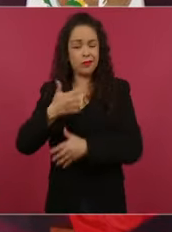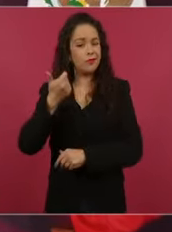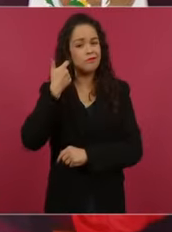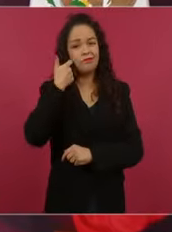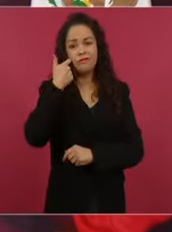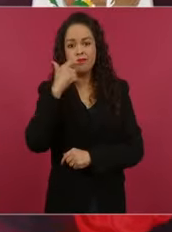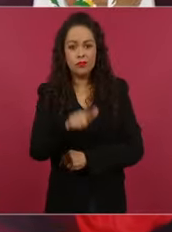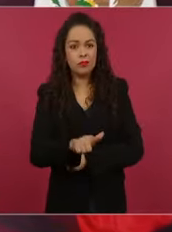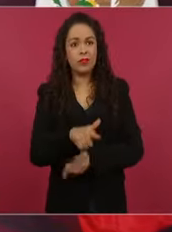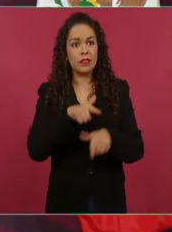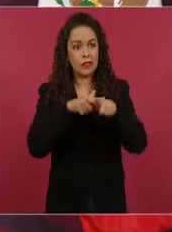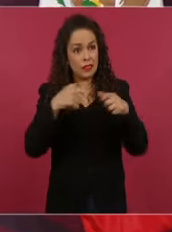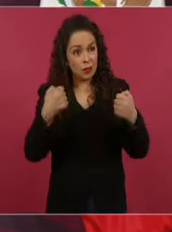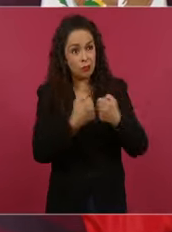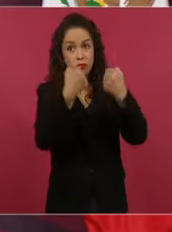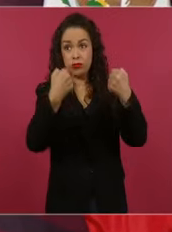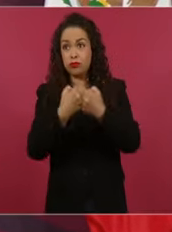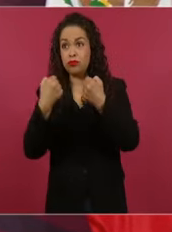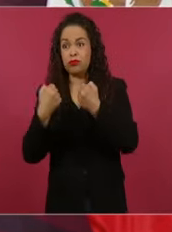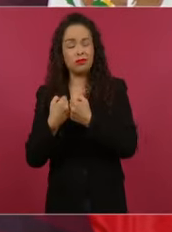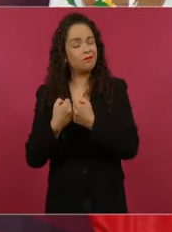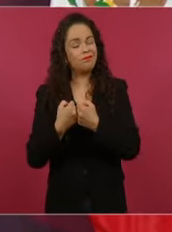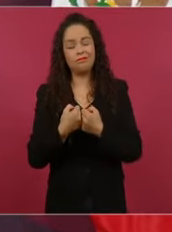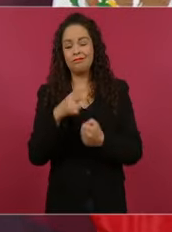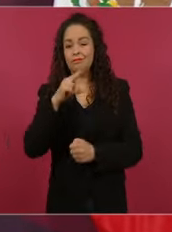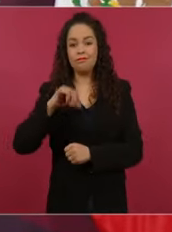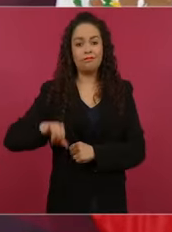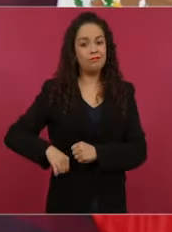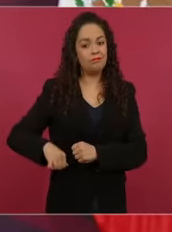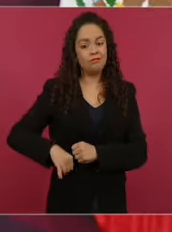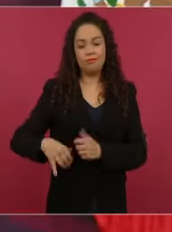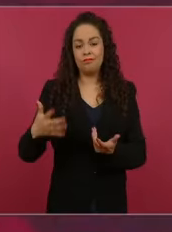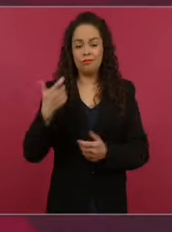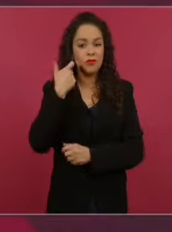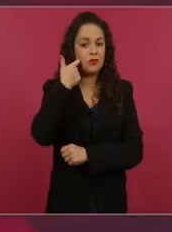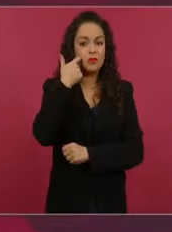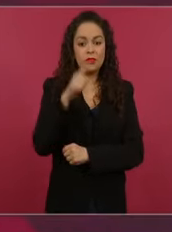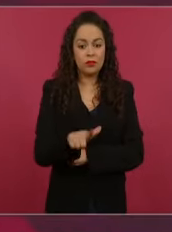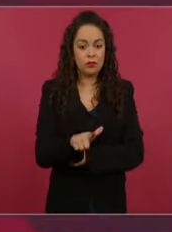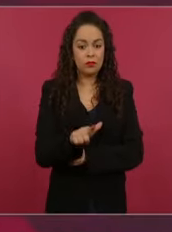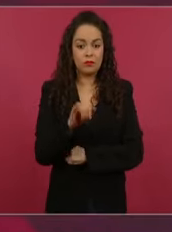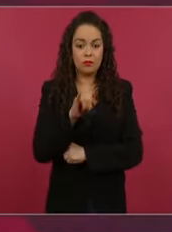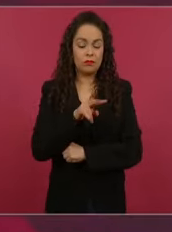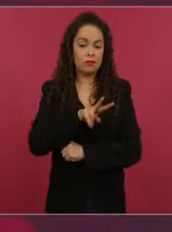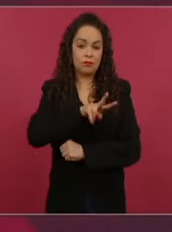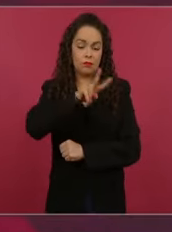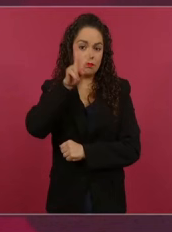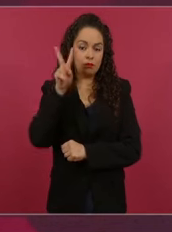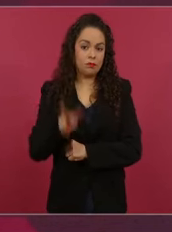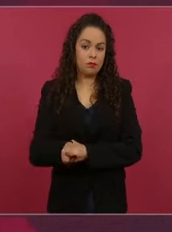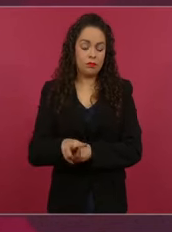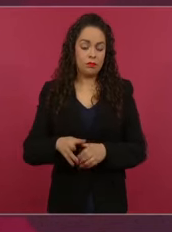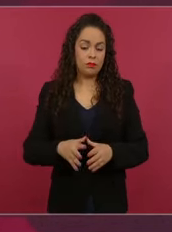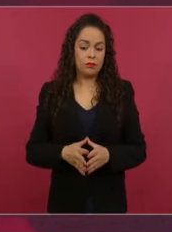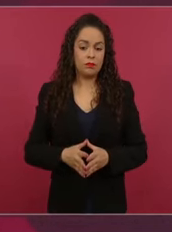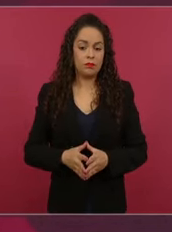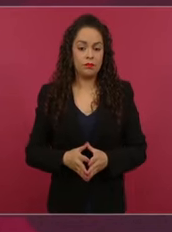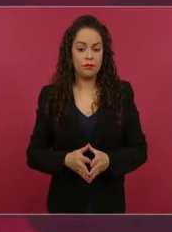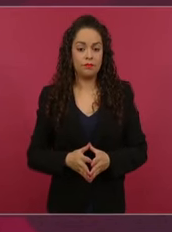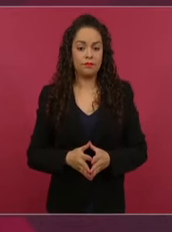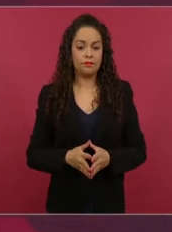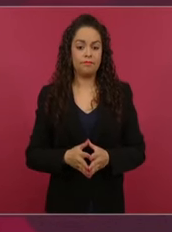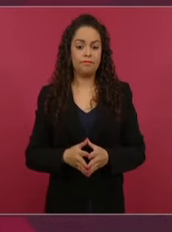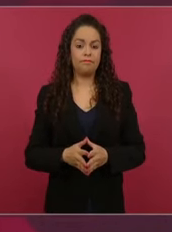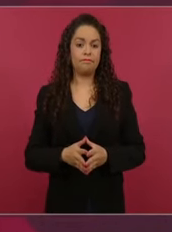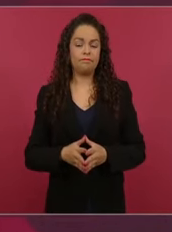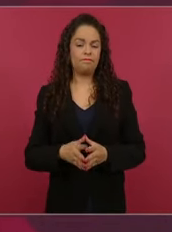sostenemos que es lo más irracional que puede haber, que puede